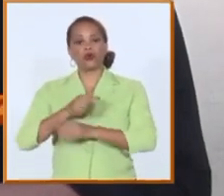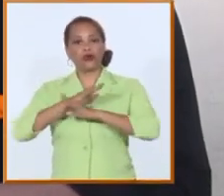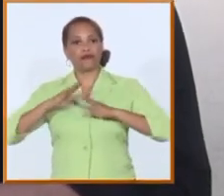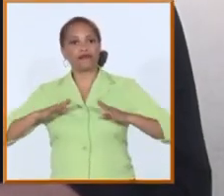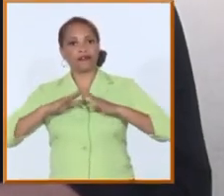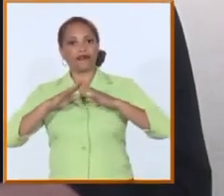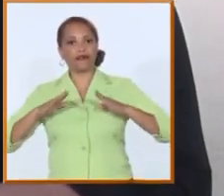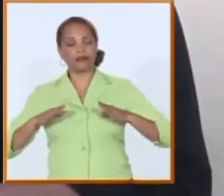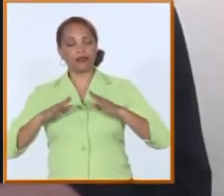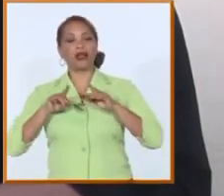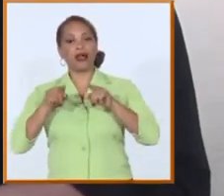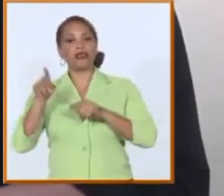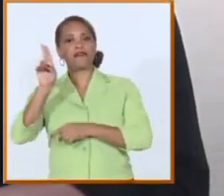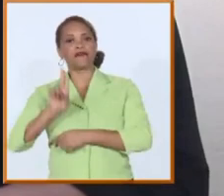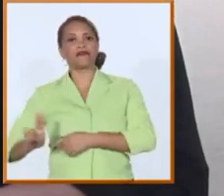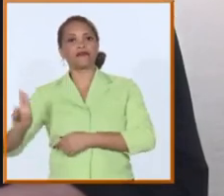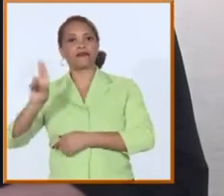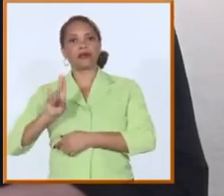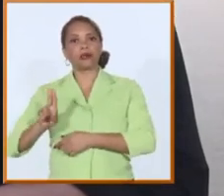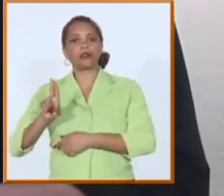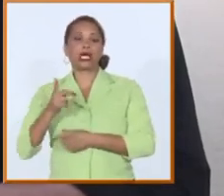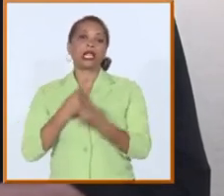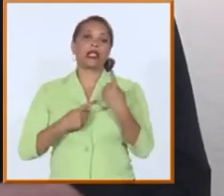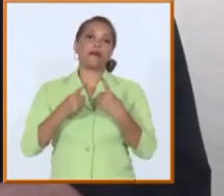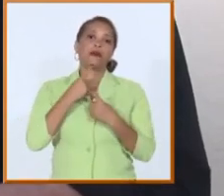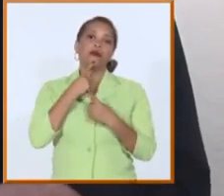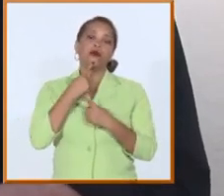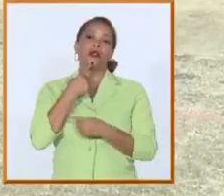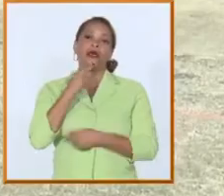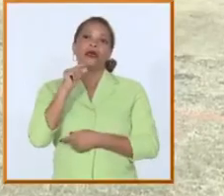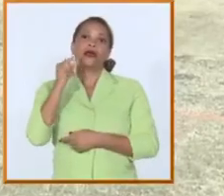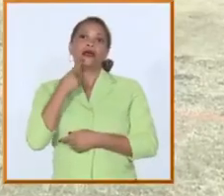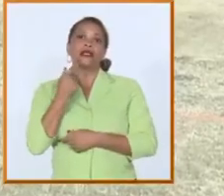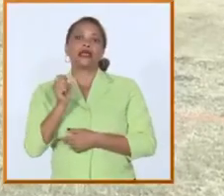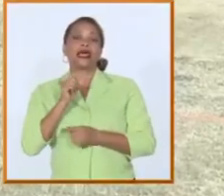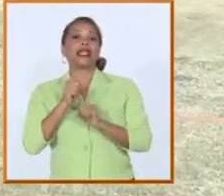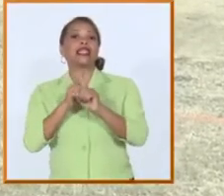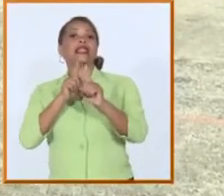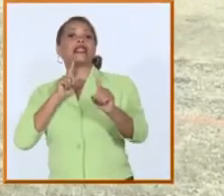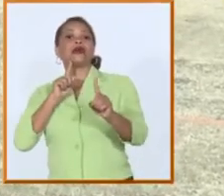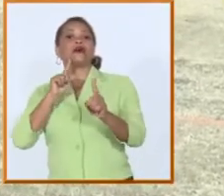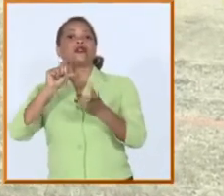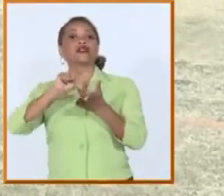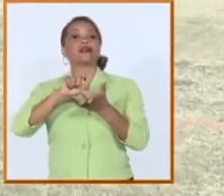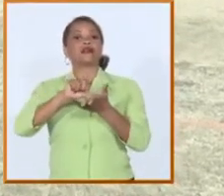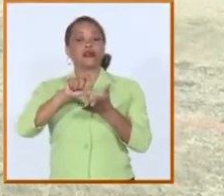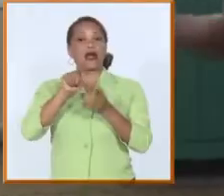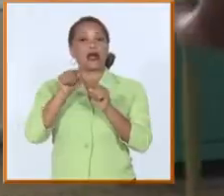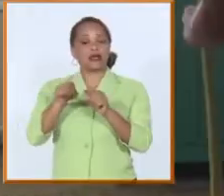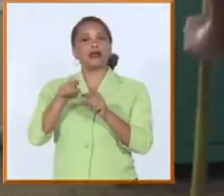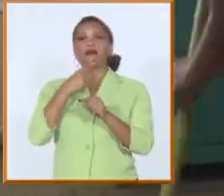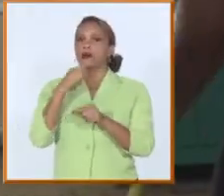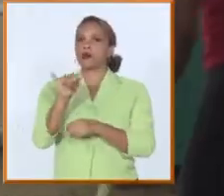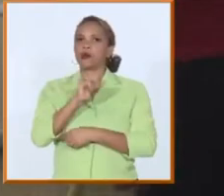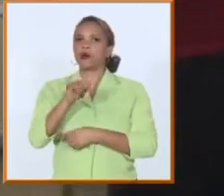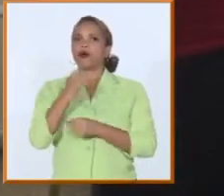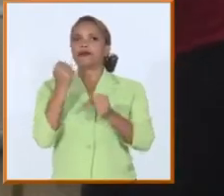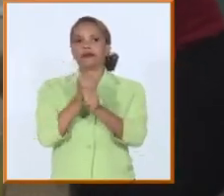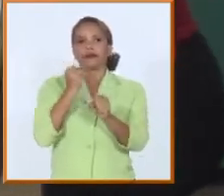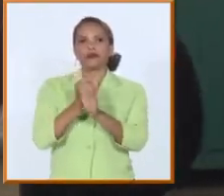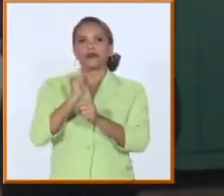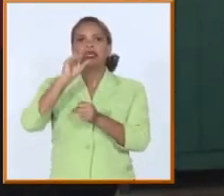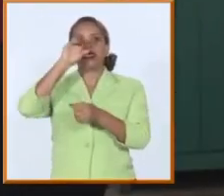facultad que quizás es de la más alejada de la sede central y donde se acometieron acciones en el área de la residencia